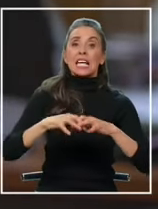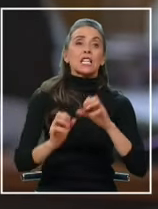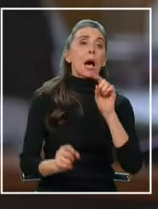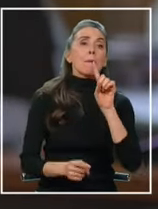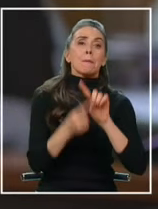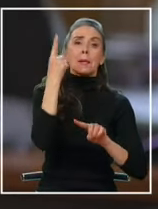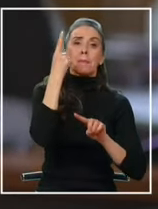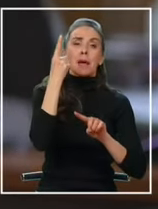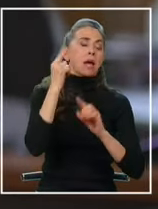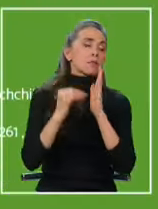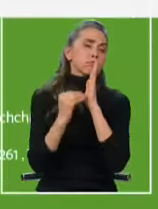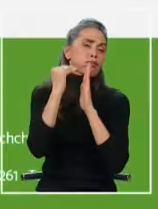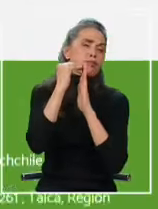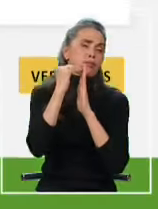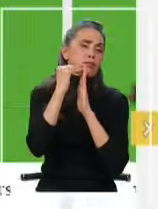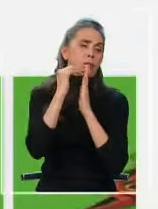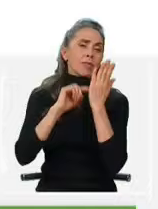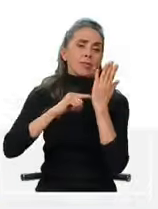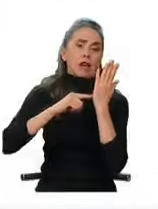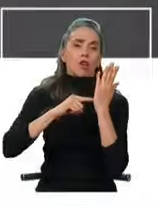a trabajar en esta zona